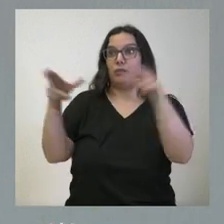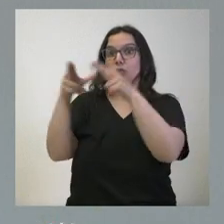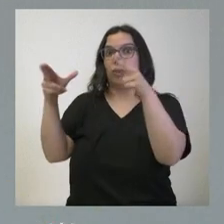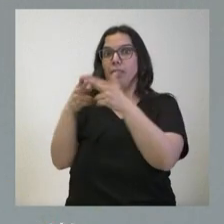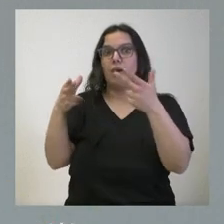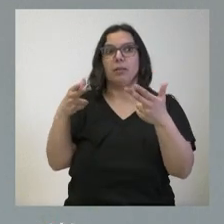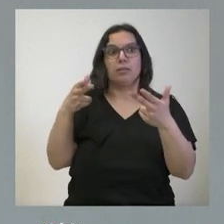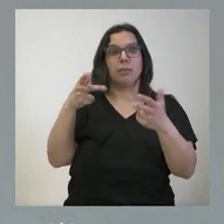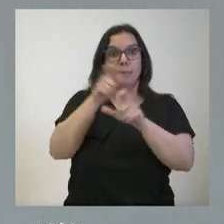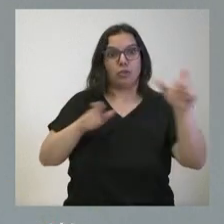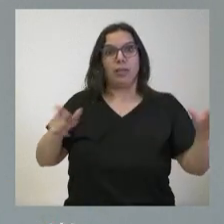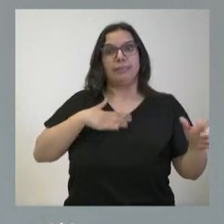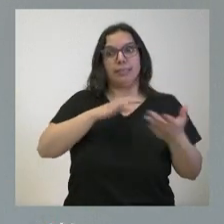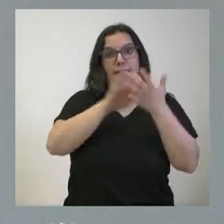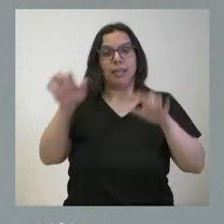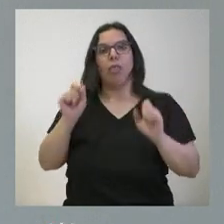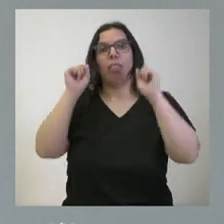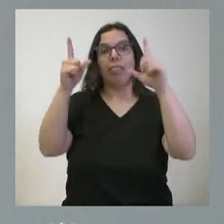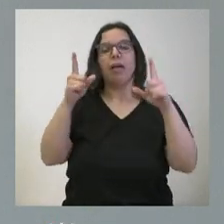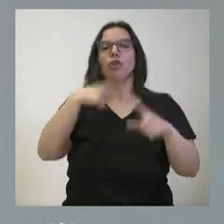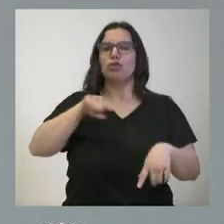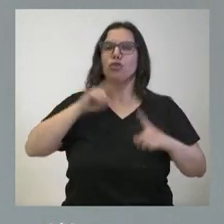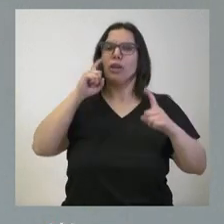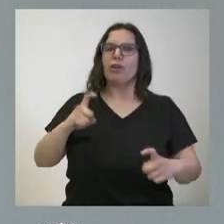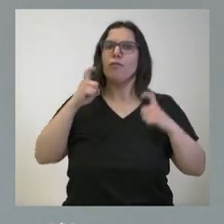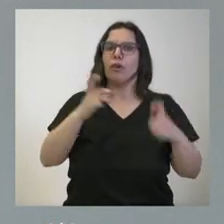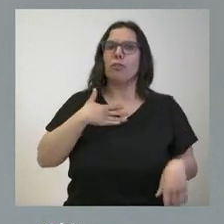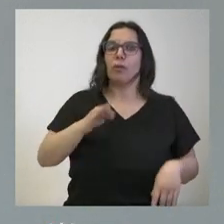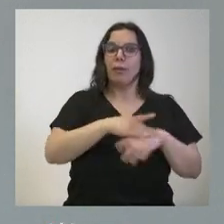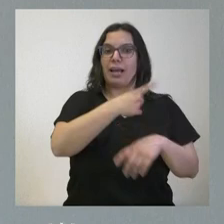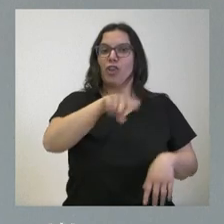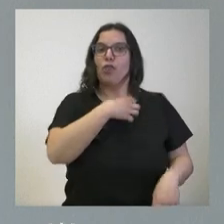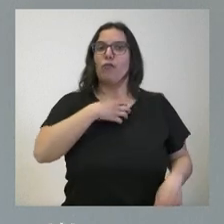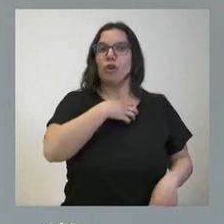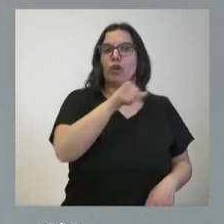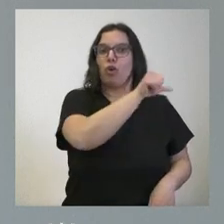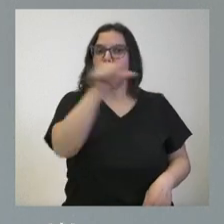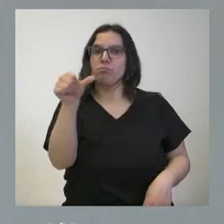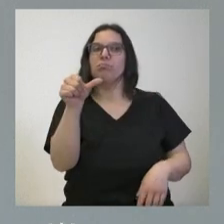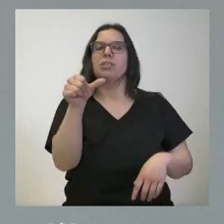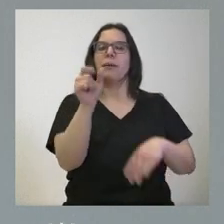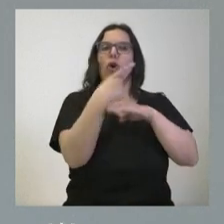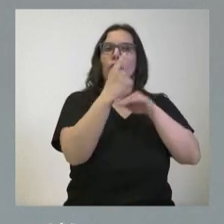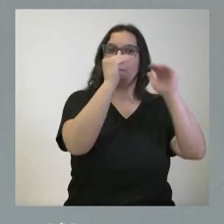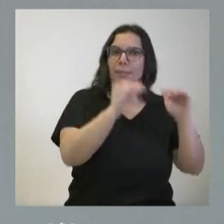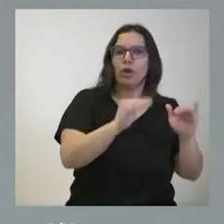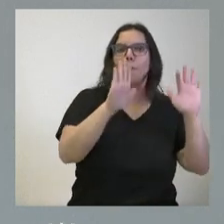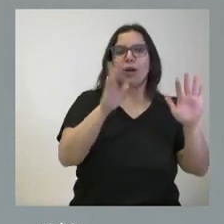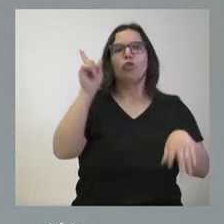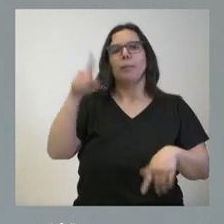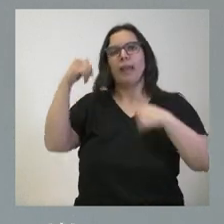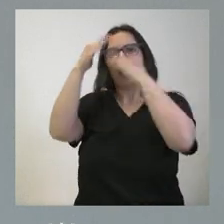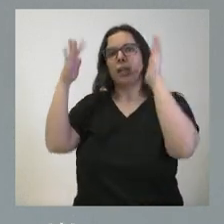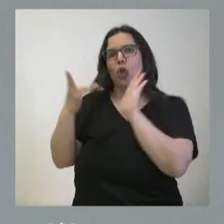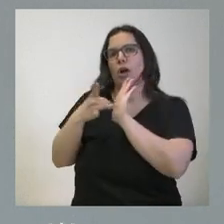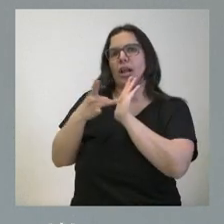al conjunto de las personas de Castilla y León que podemos hacer el esfuerzo de que los empleados públicos trabajen algunas horas menos a la semana, pero a la vez demos